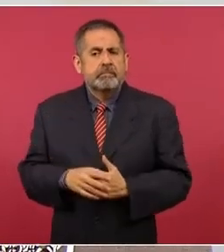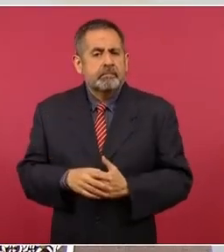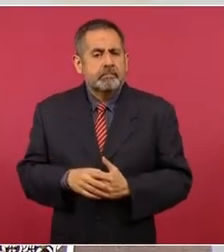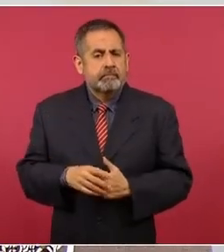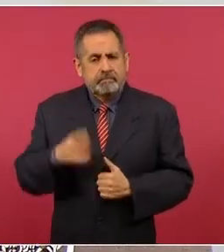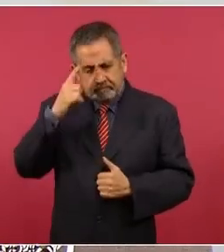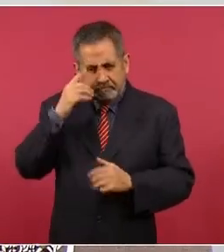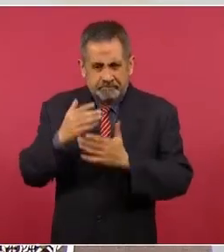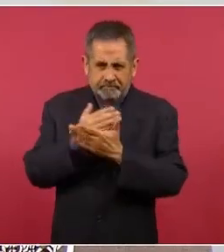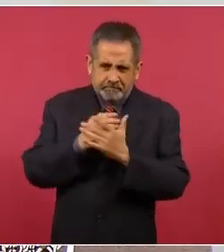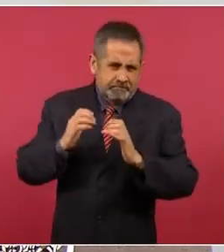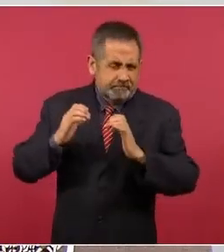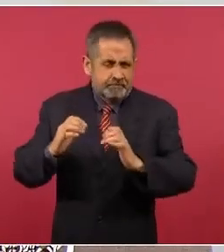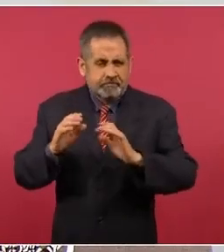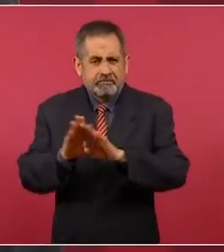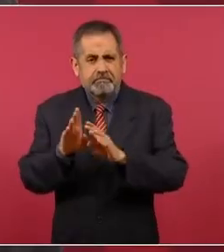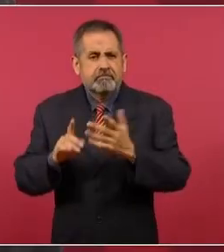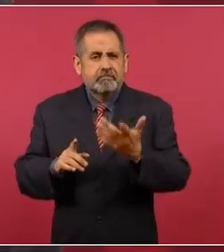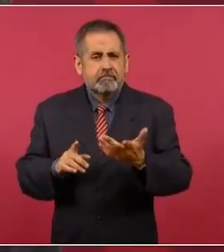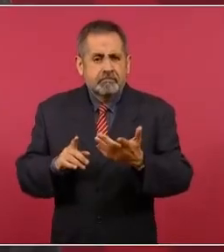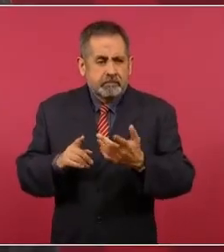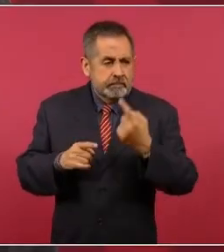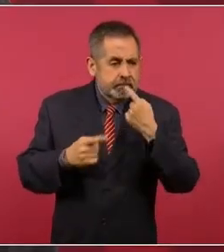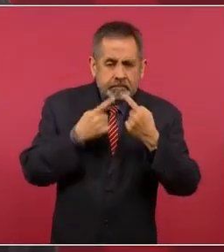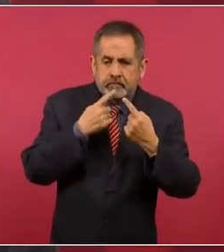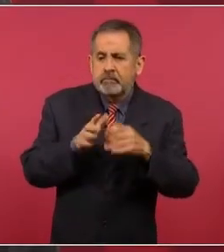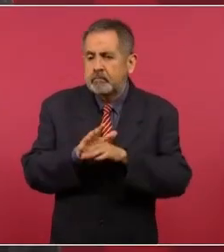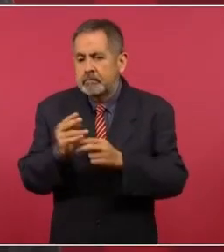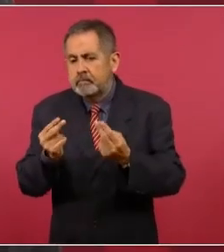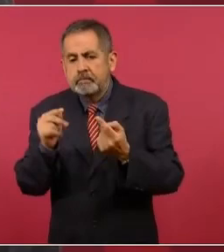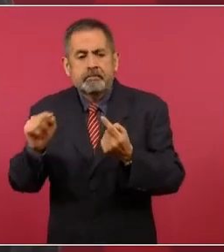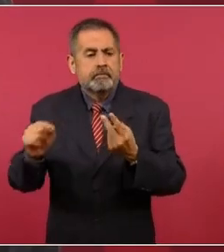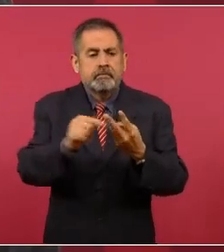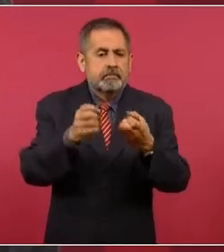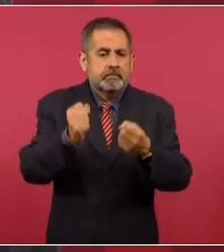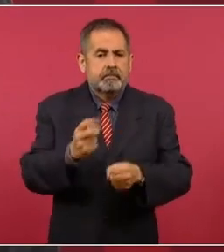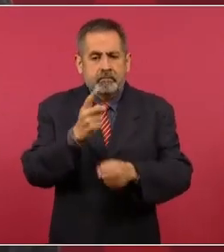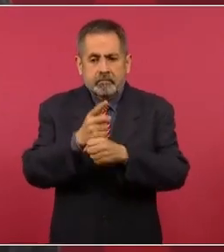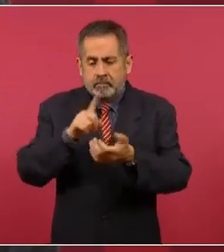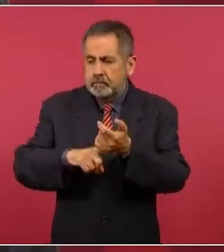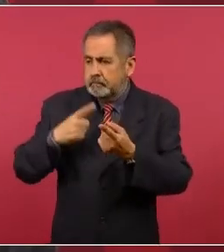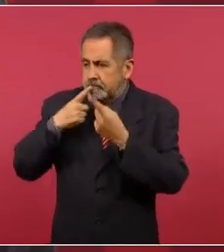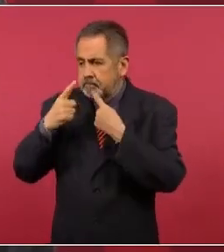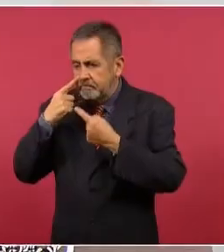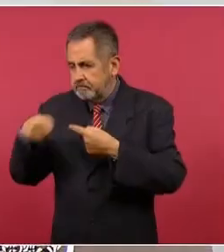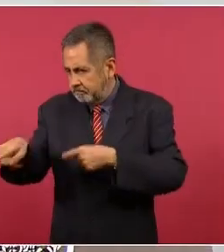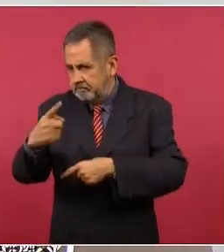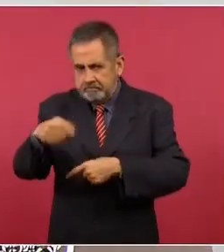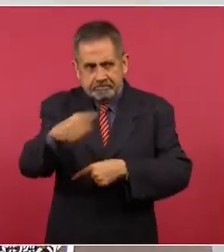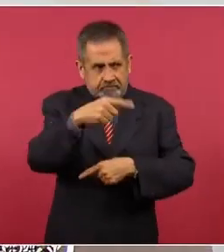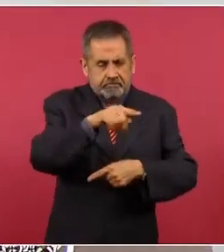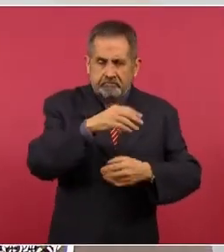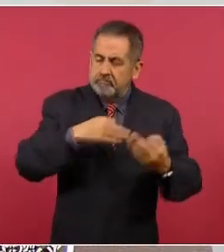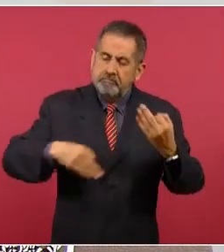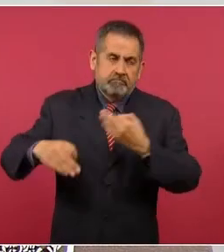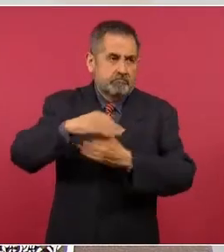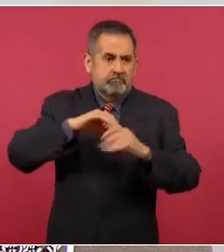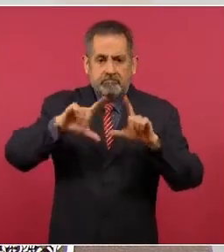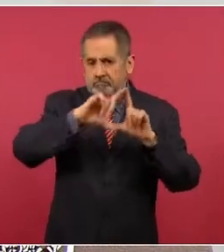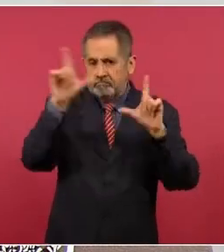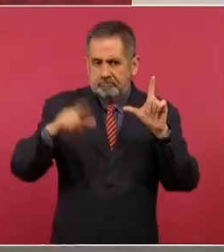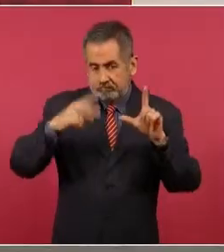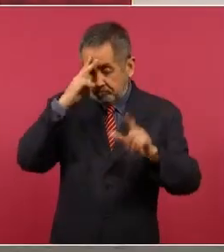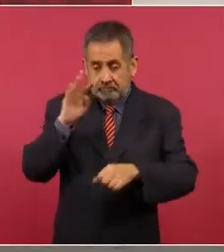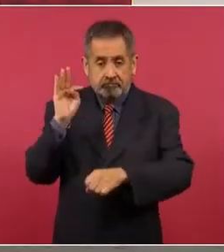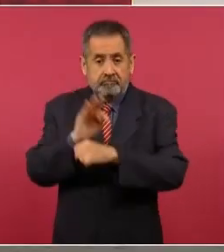prevenir y atender las necesidades de seguridad de todos los mexicanos y